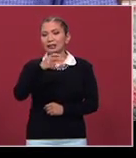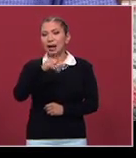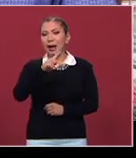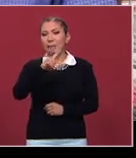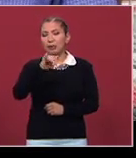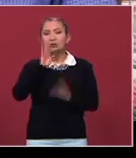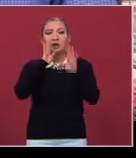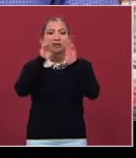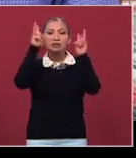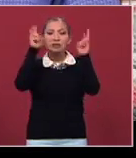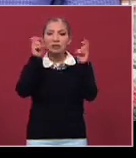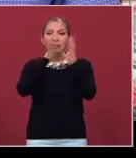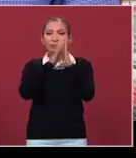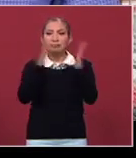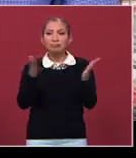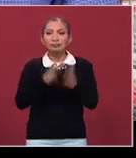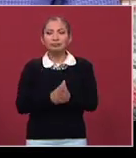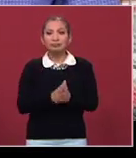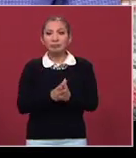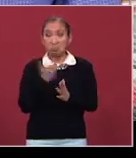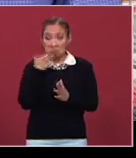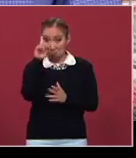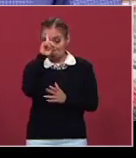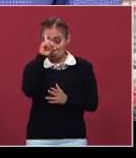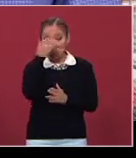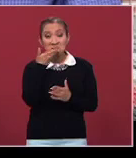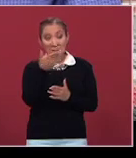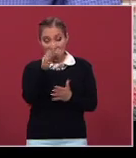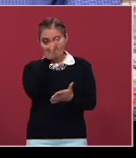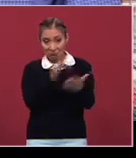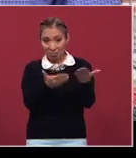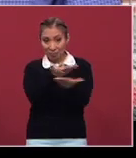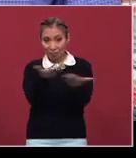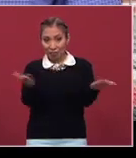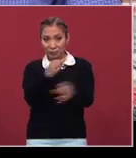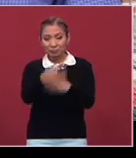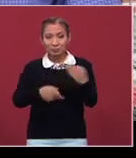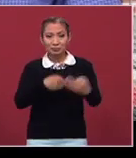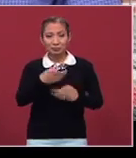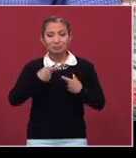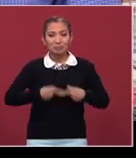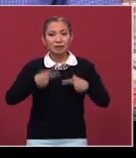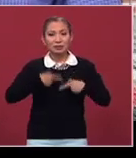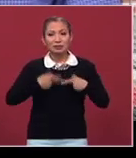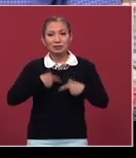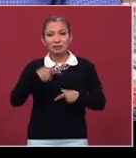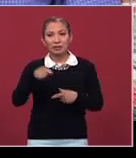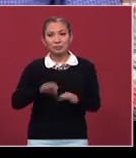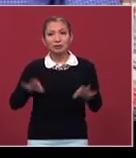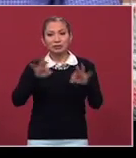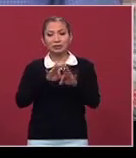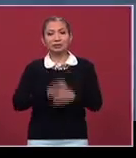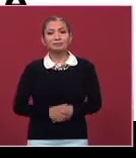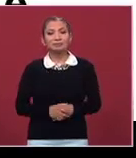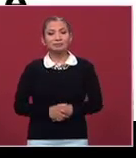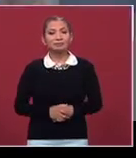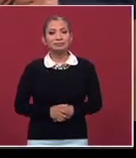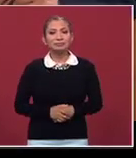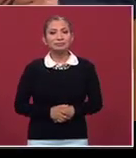Confesionario una lectura altamente recomendada para todo el auditorio de este importante programa cultural.